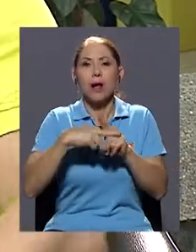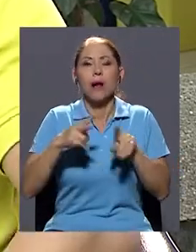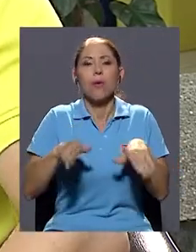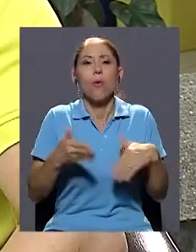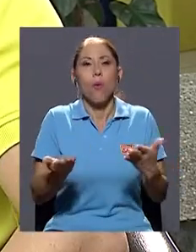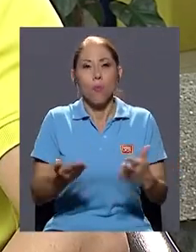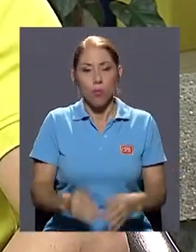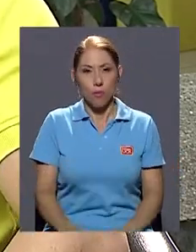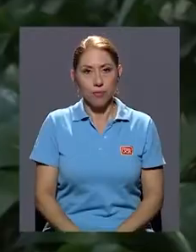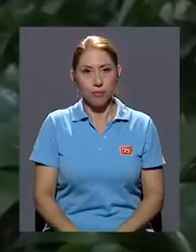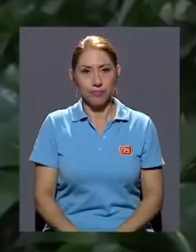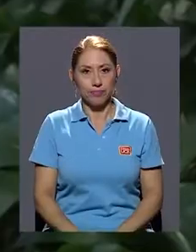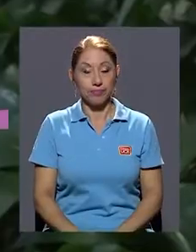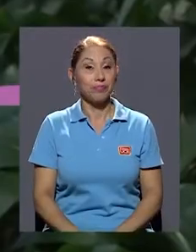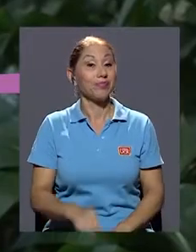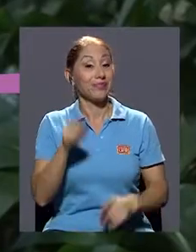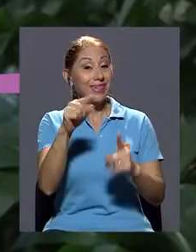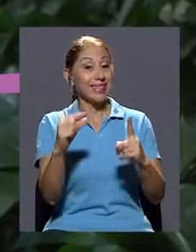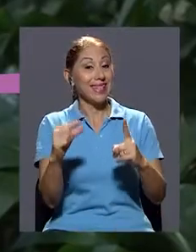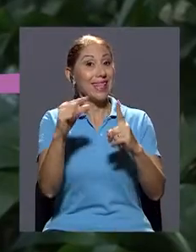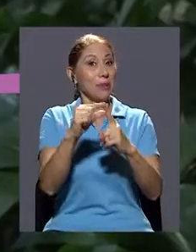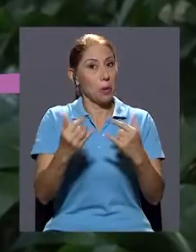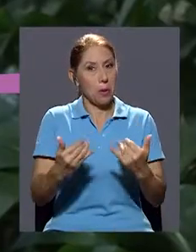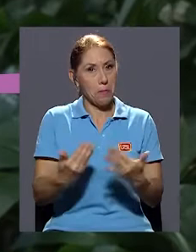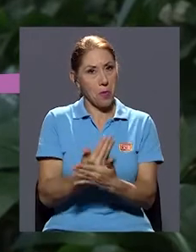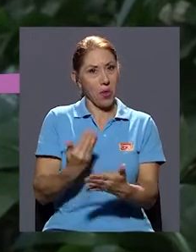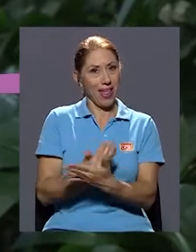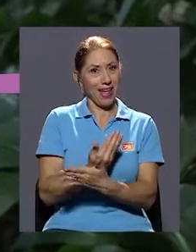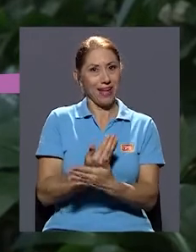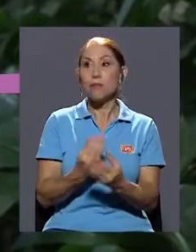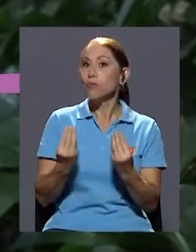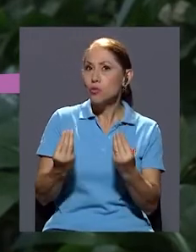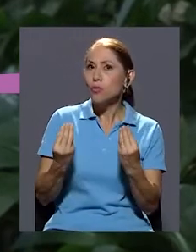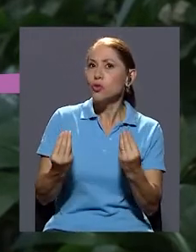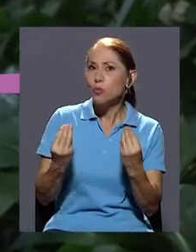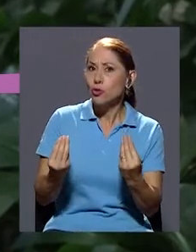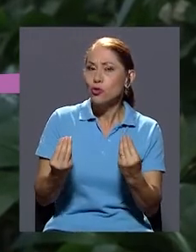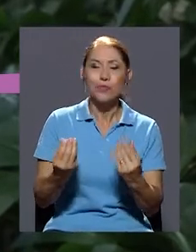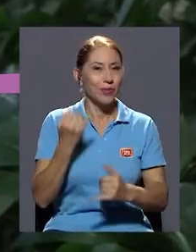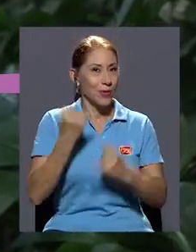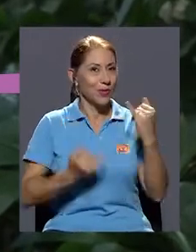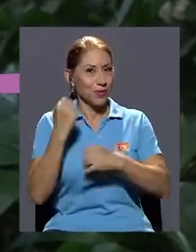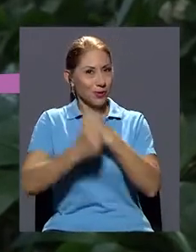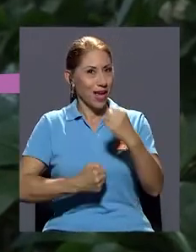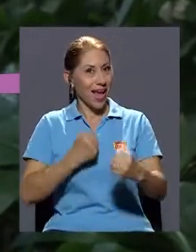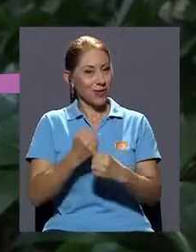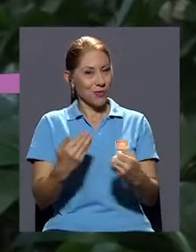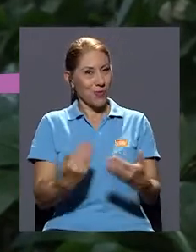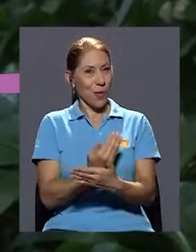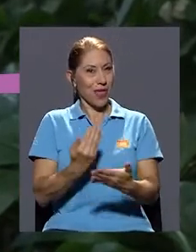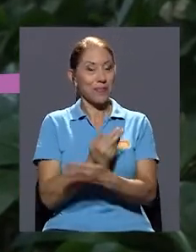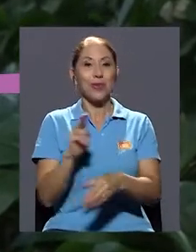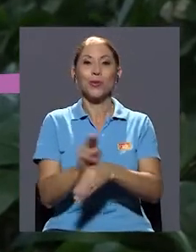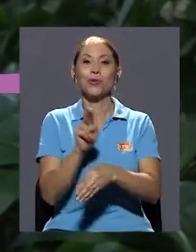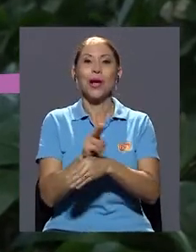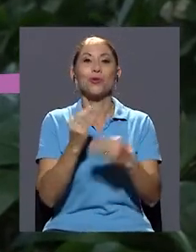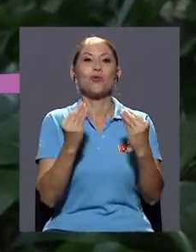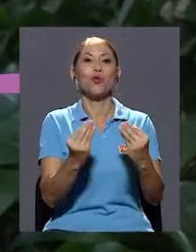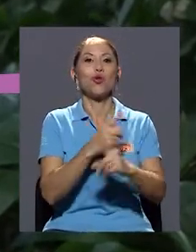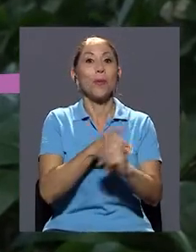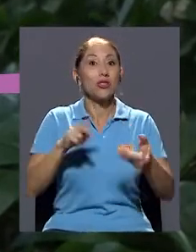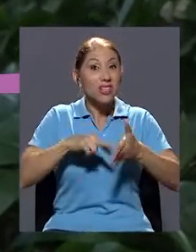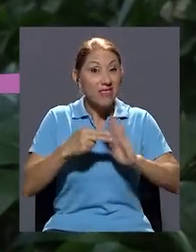aplicarla? Es un término que se ha puesto en moda en los últimos años y no necesariamente, la usamos mucho, pero no